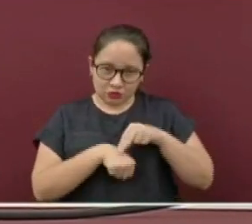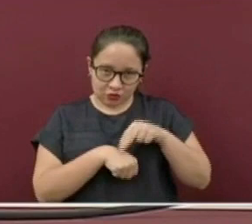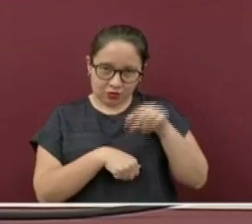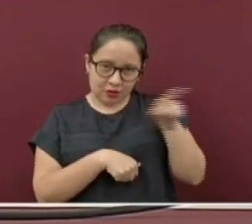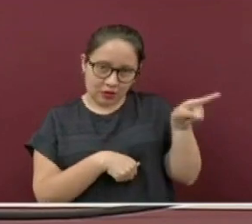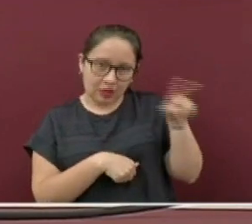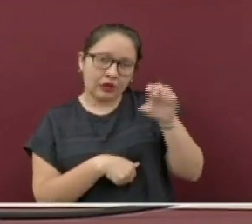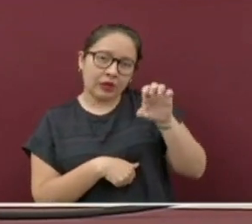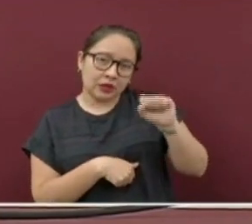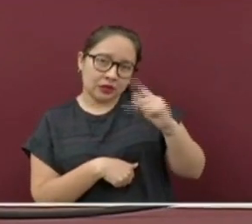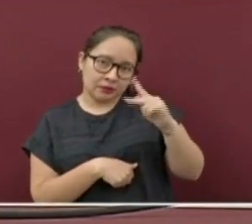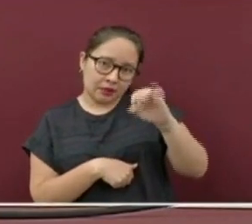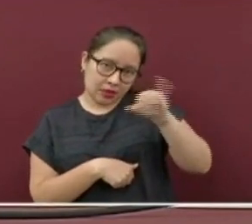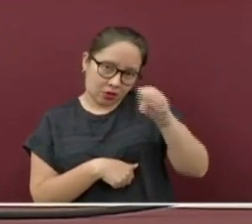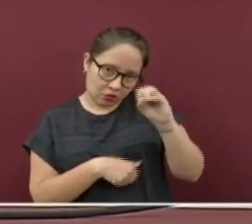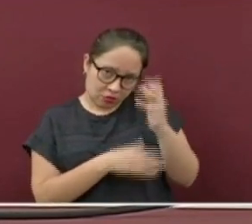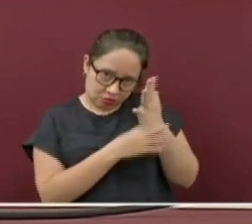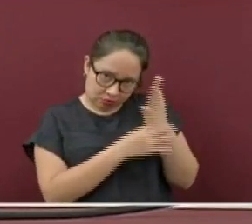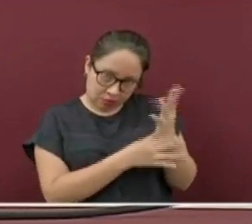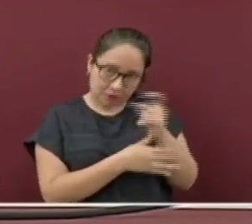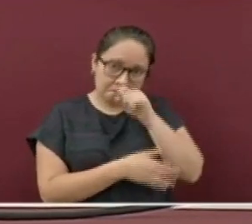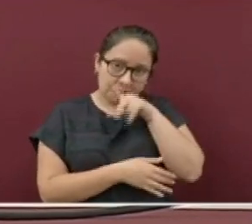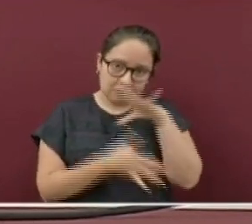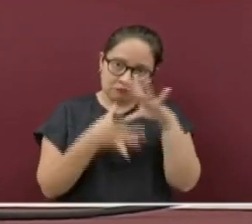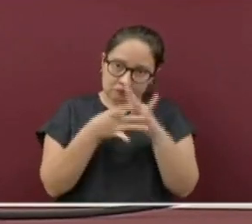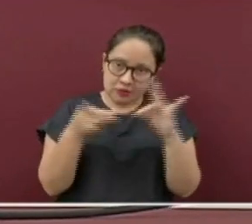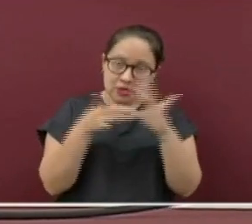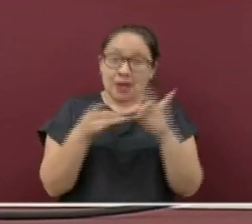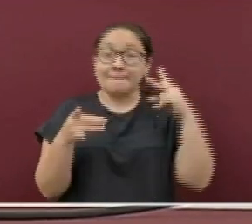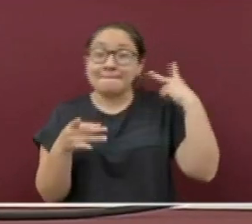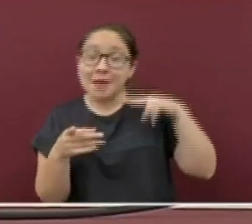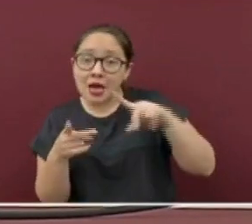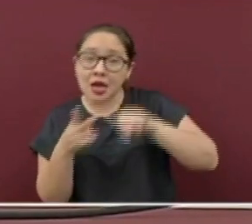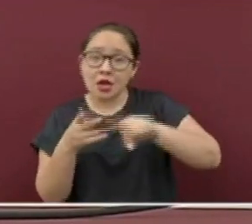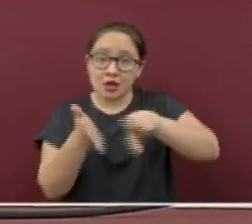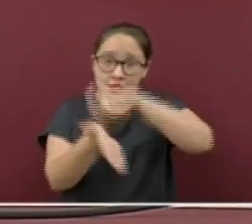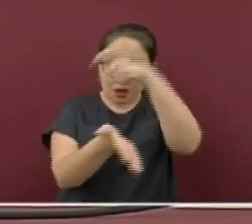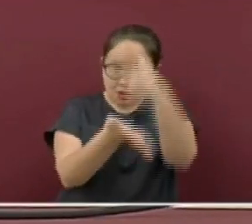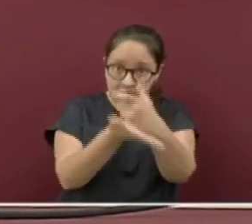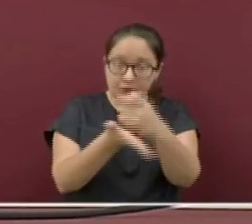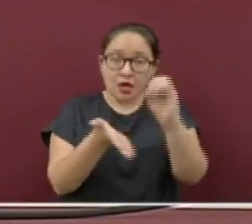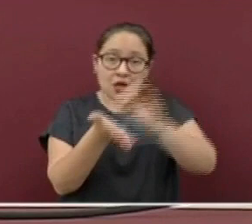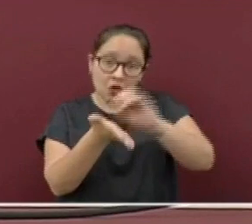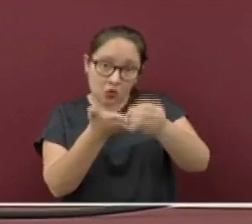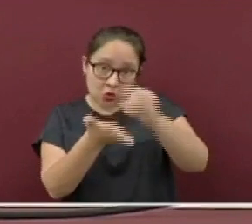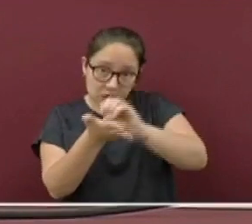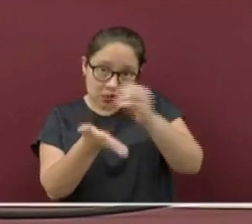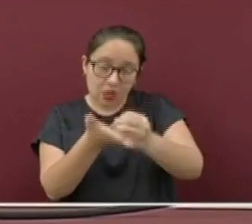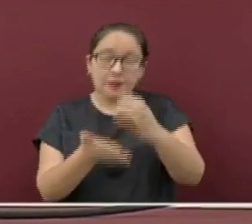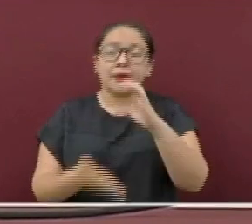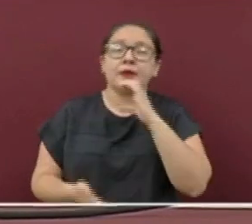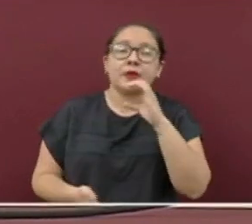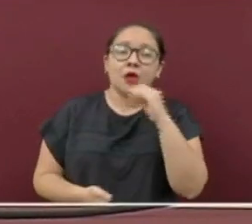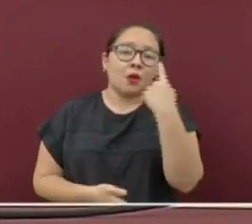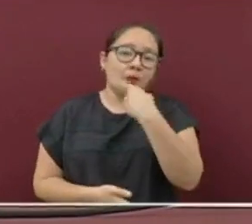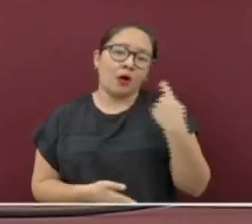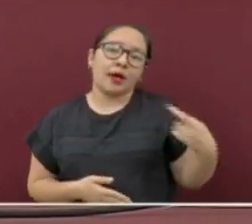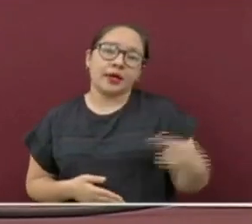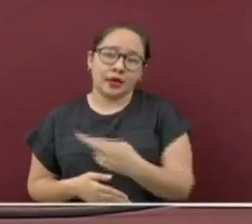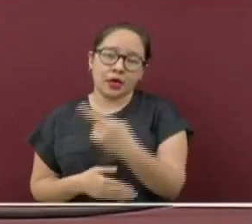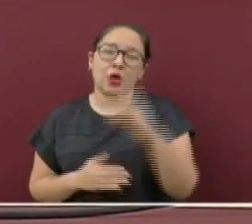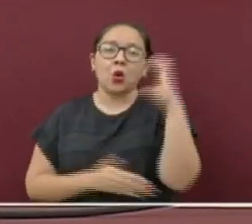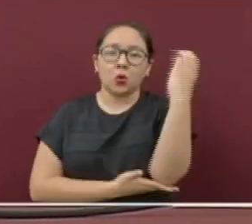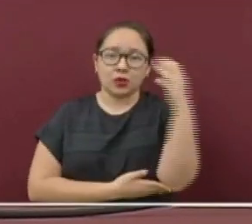que son Veracruz, Jalapa, Orizaba, Córdoba, Boca del Río,